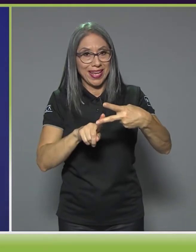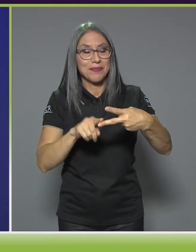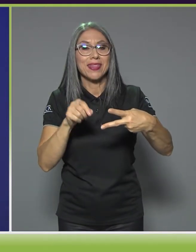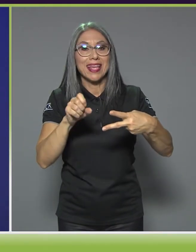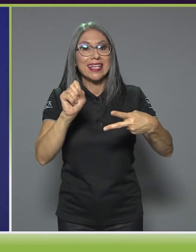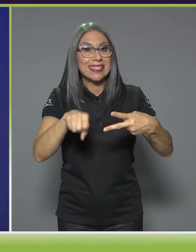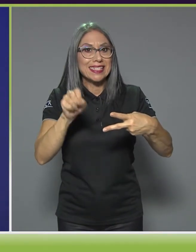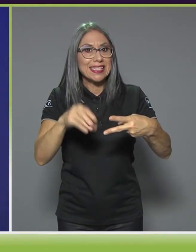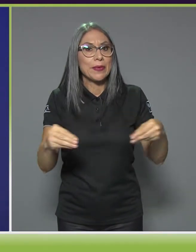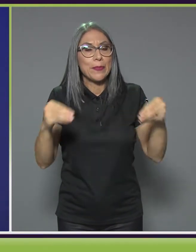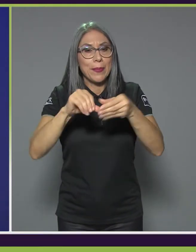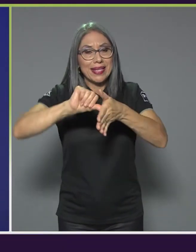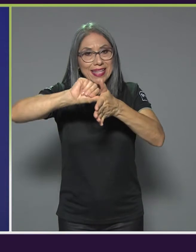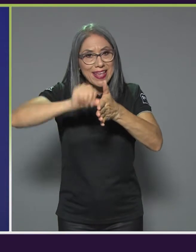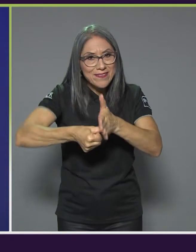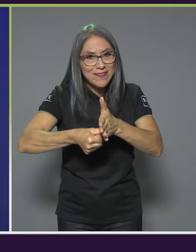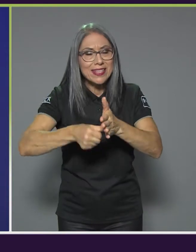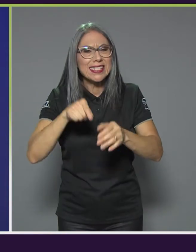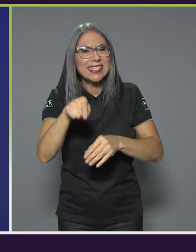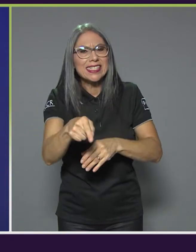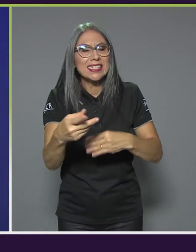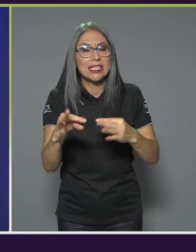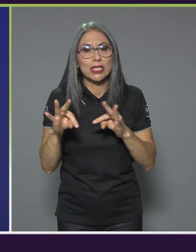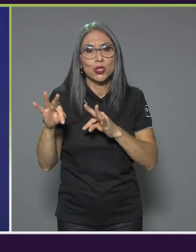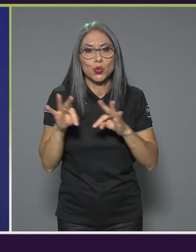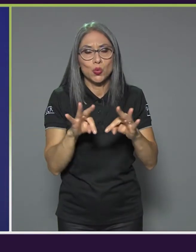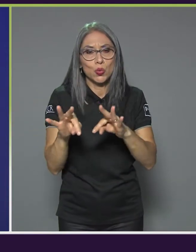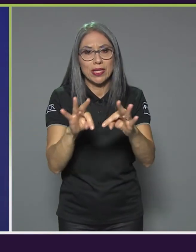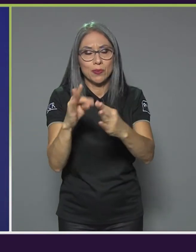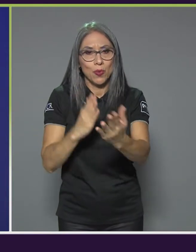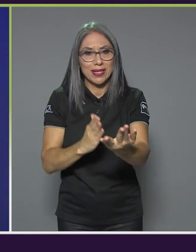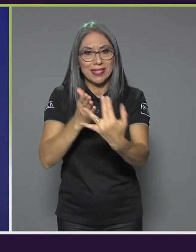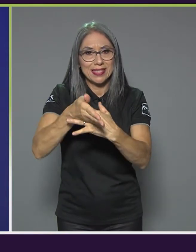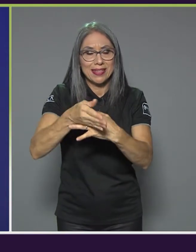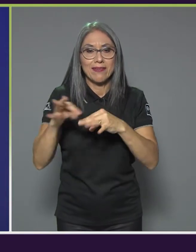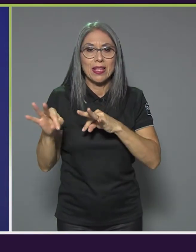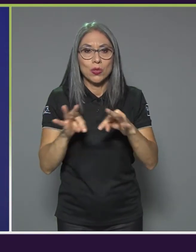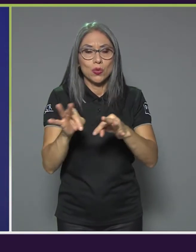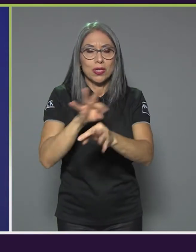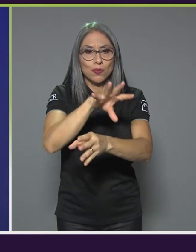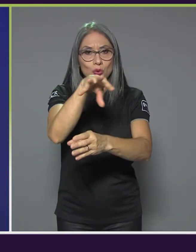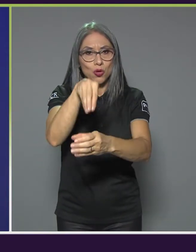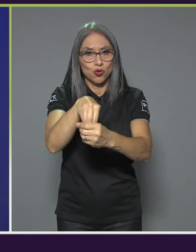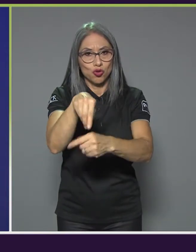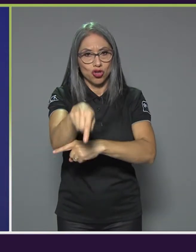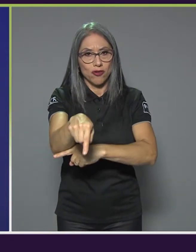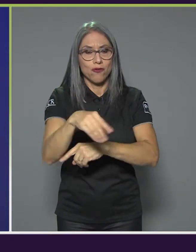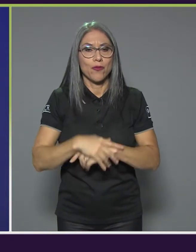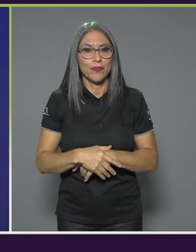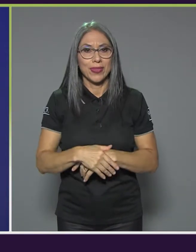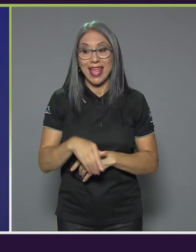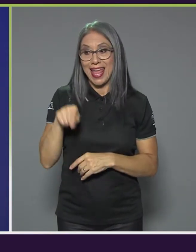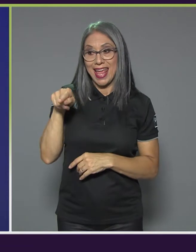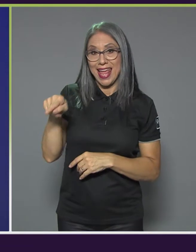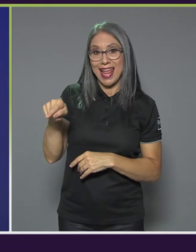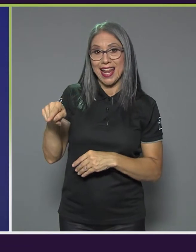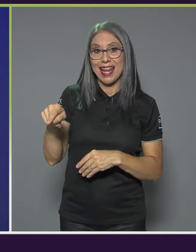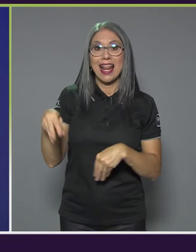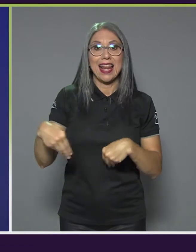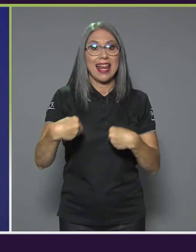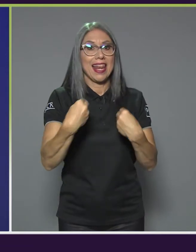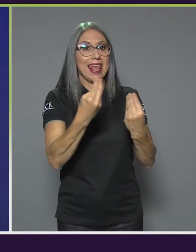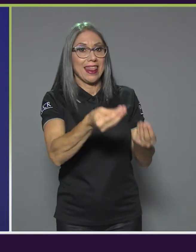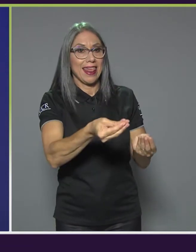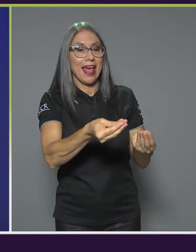con más énfasis en su programa, es el del turismo accesible e inclusivo, en el cual le otorga al Instituto Costarricense de